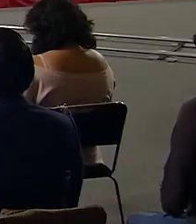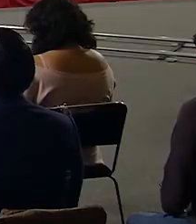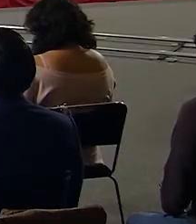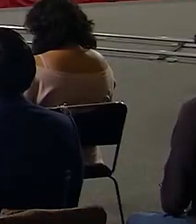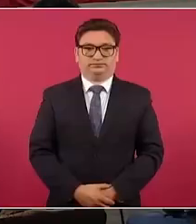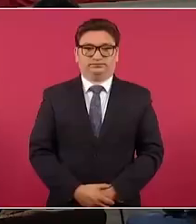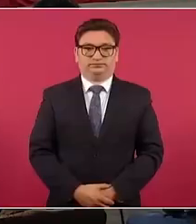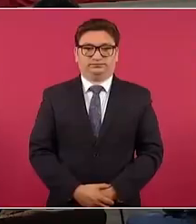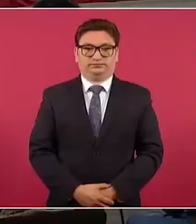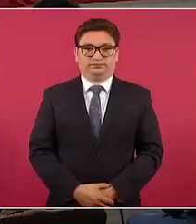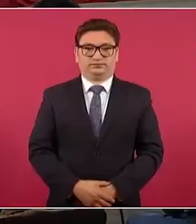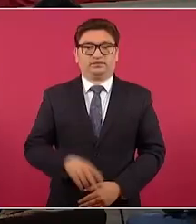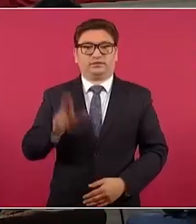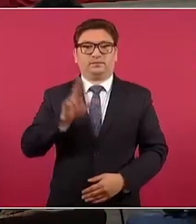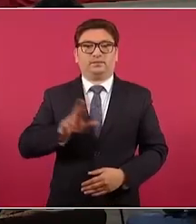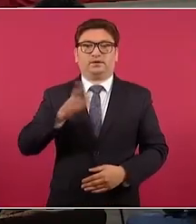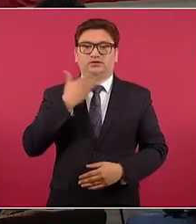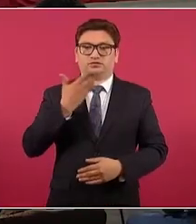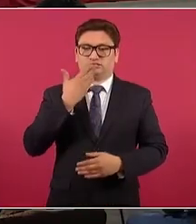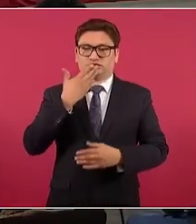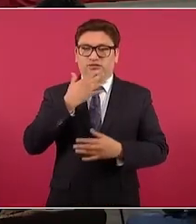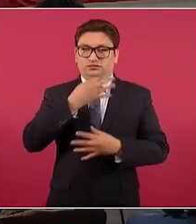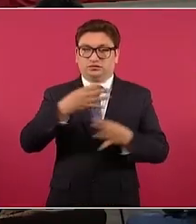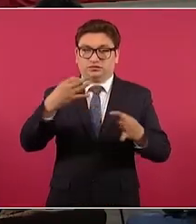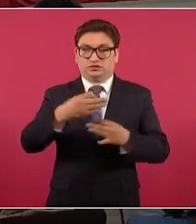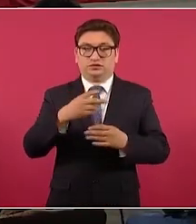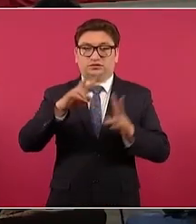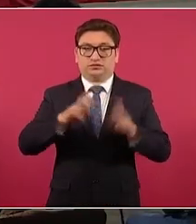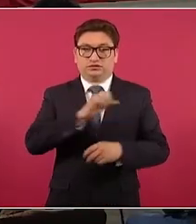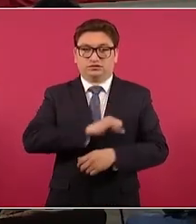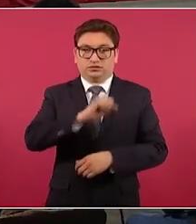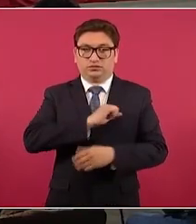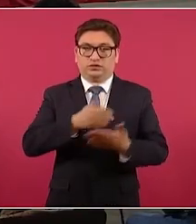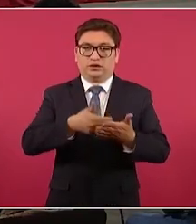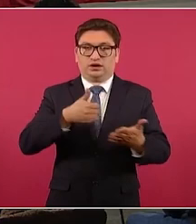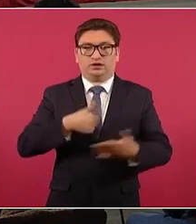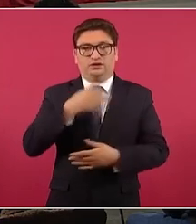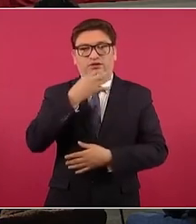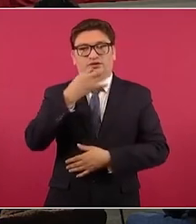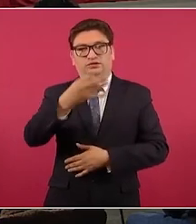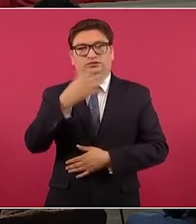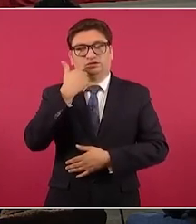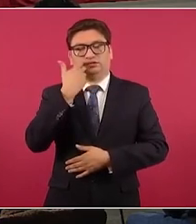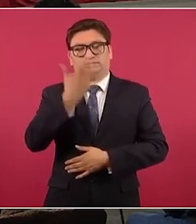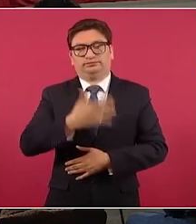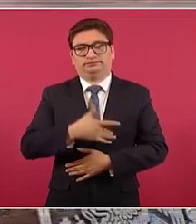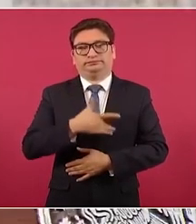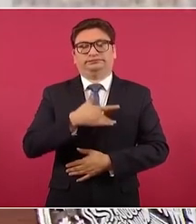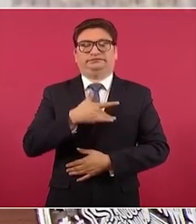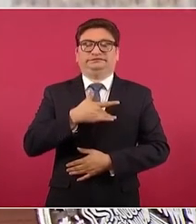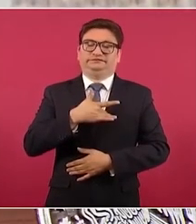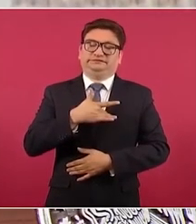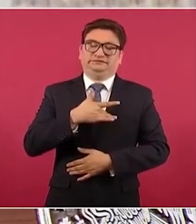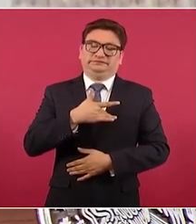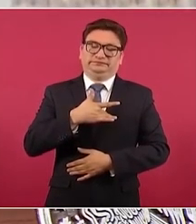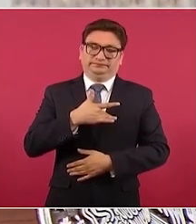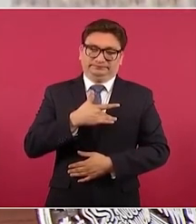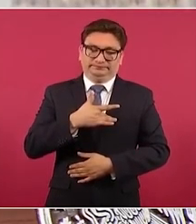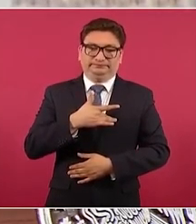Quiero expresar mi más profundo